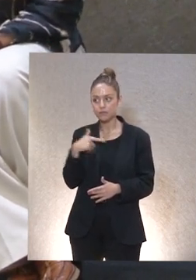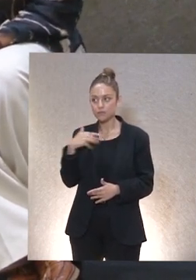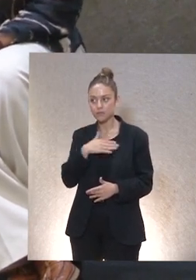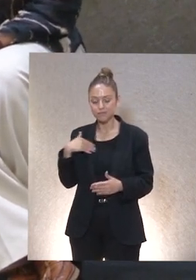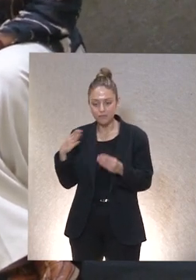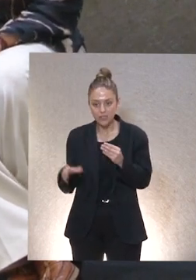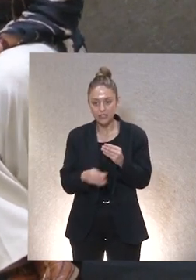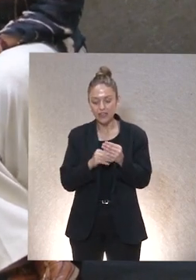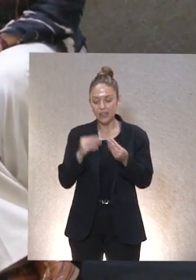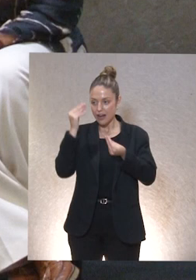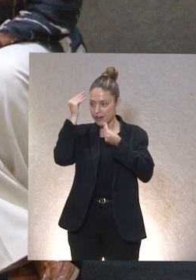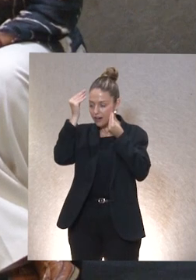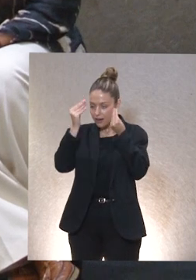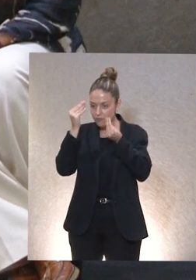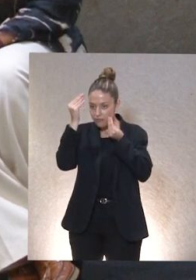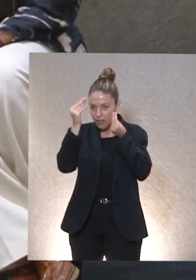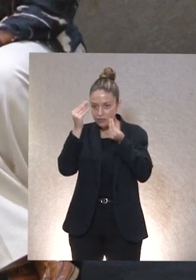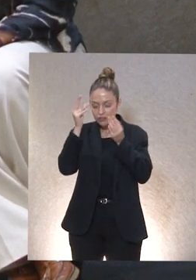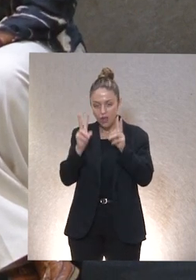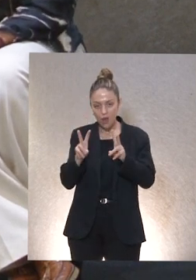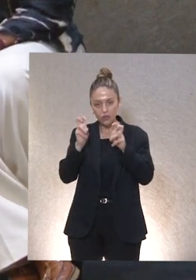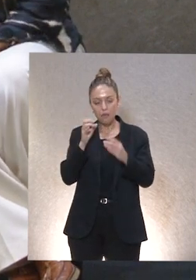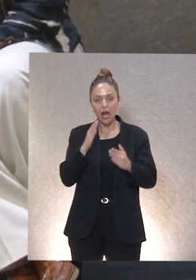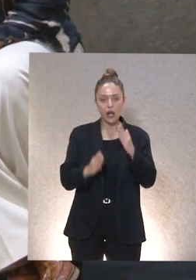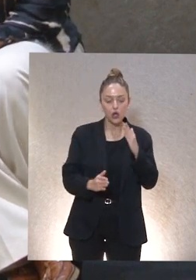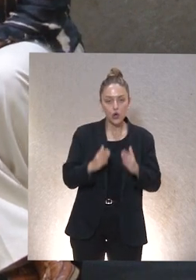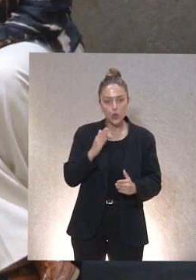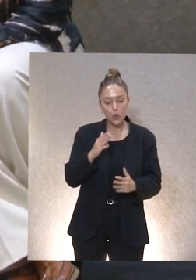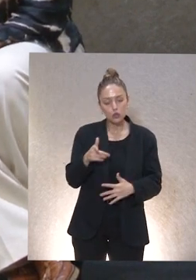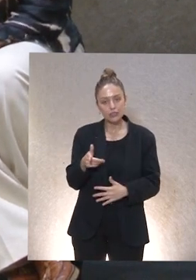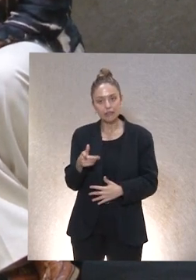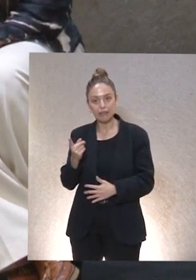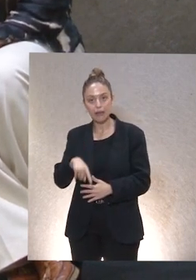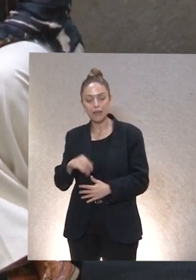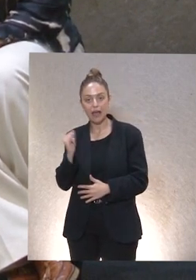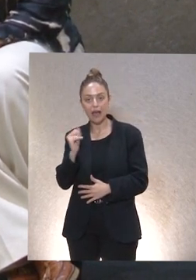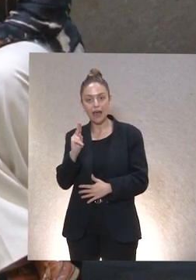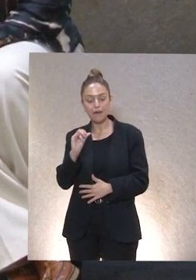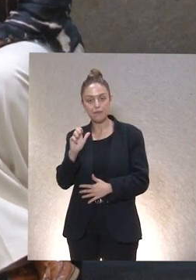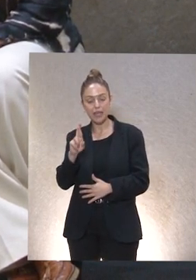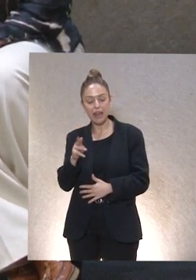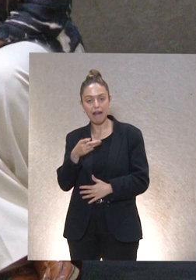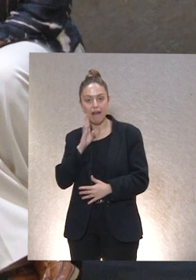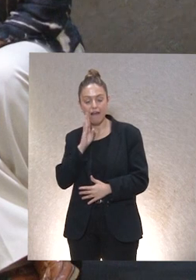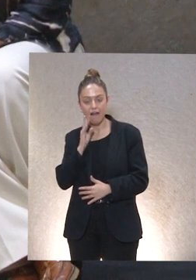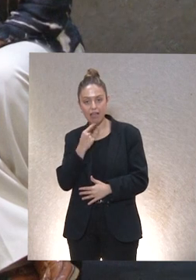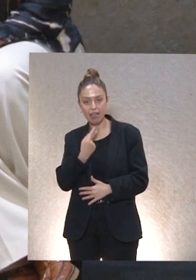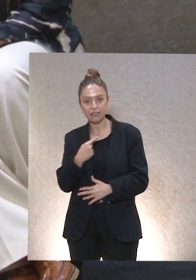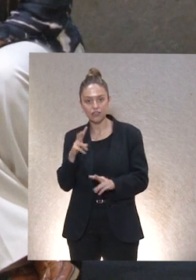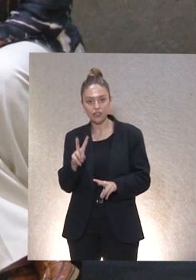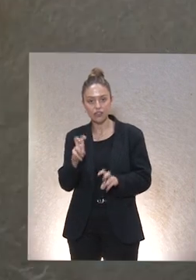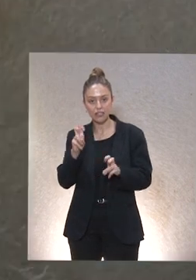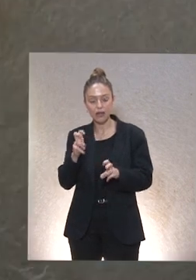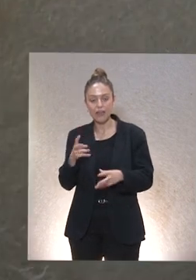suscita una reflexión respecto a los robots y que lo ligaría con lo que ha comentado Javier del tema de las